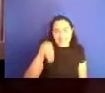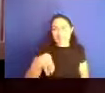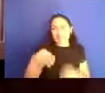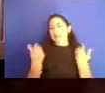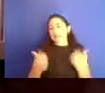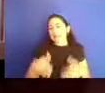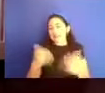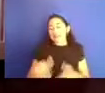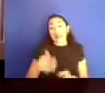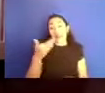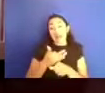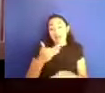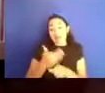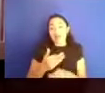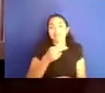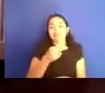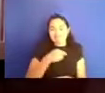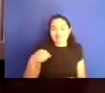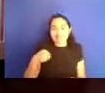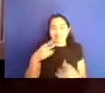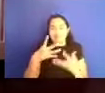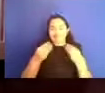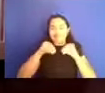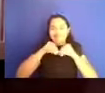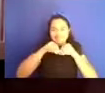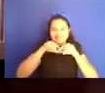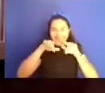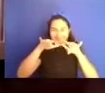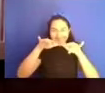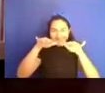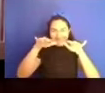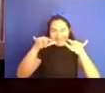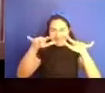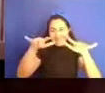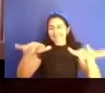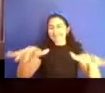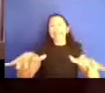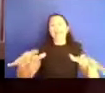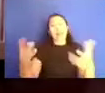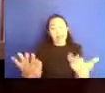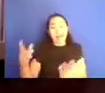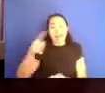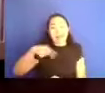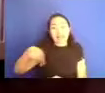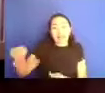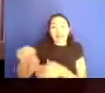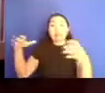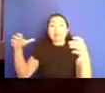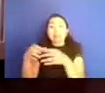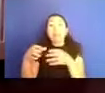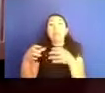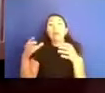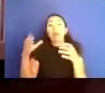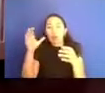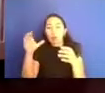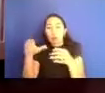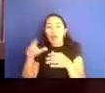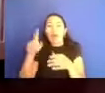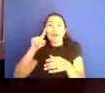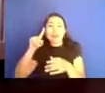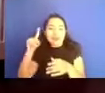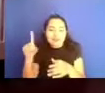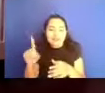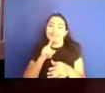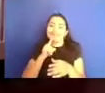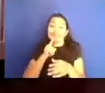esta manera estamos llegando, por un lado estamos llegando a un, a un, segmento de la población que el, que, que, que